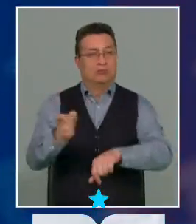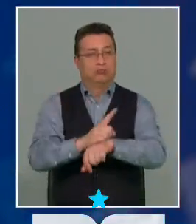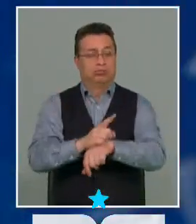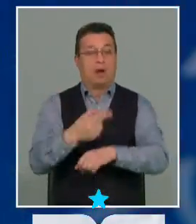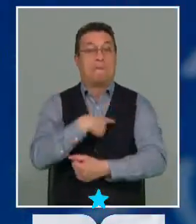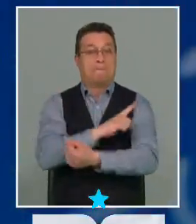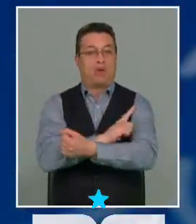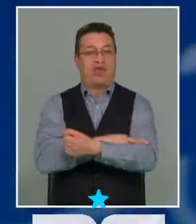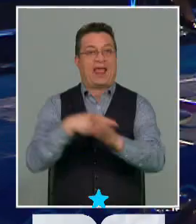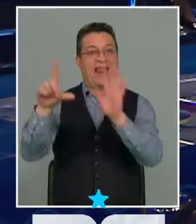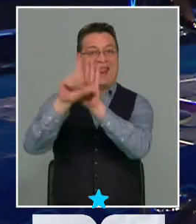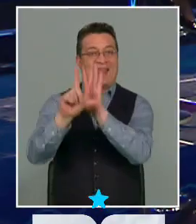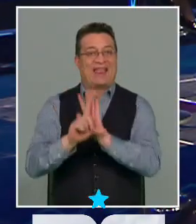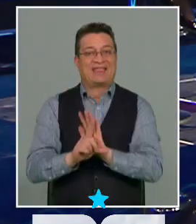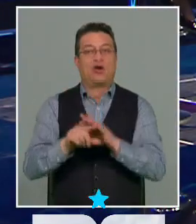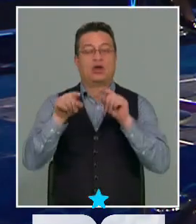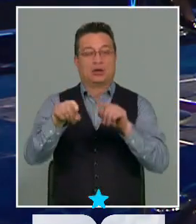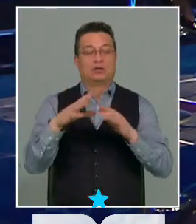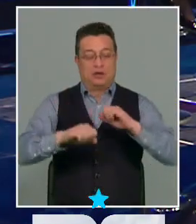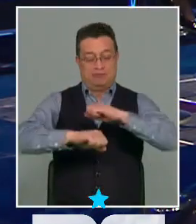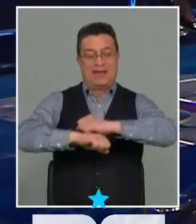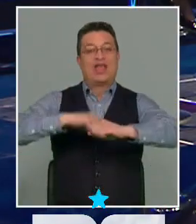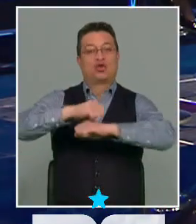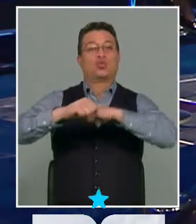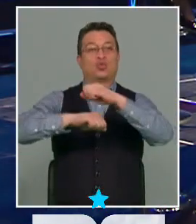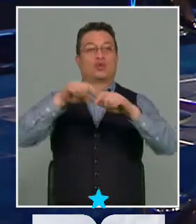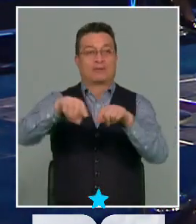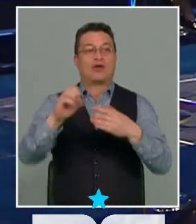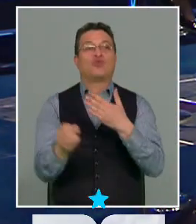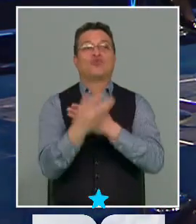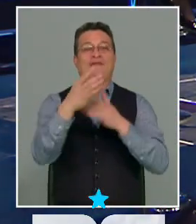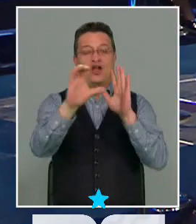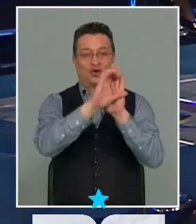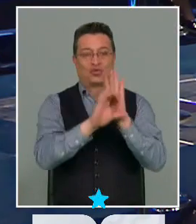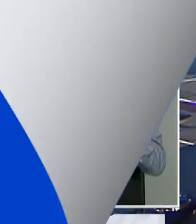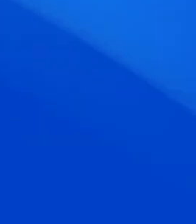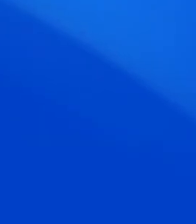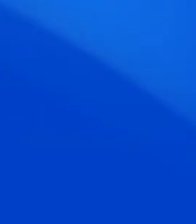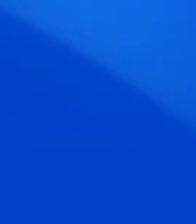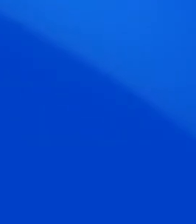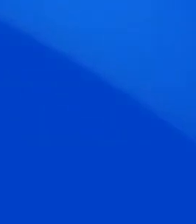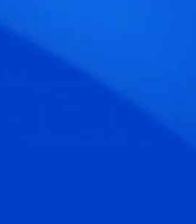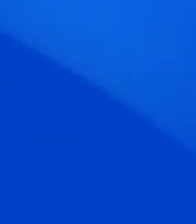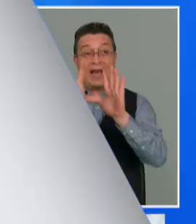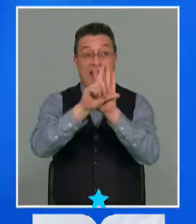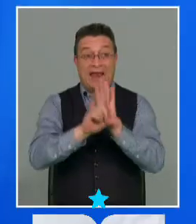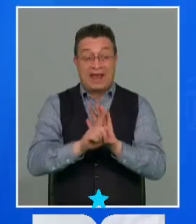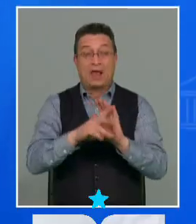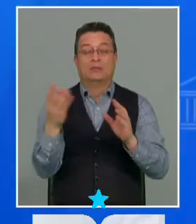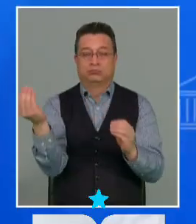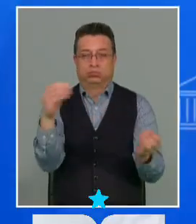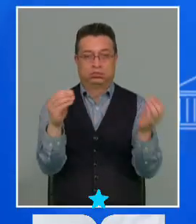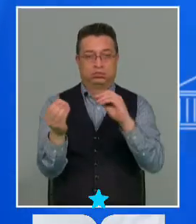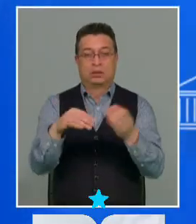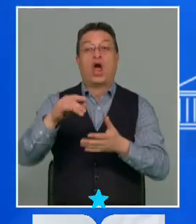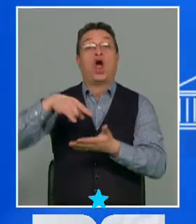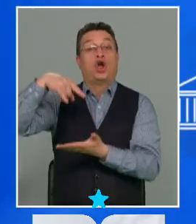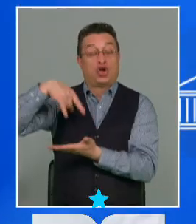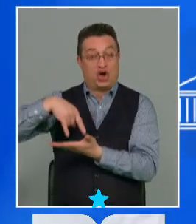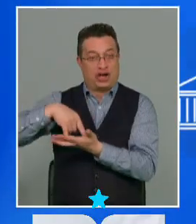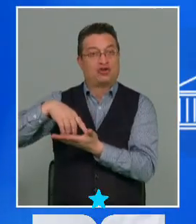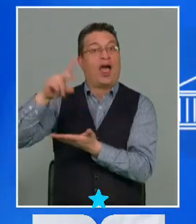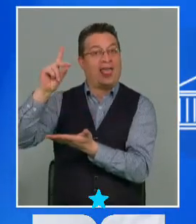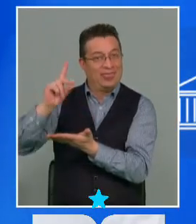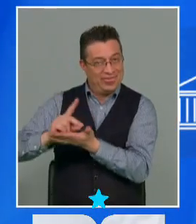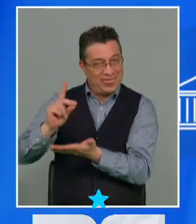legislativo que genera la estructura entonces en esta propuesta de nueva constitución. El poder legislativo se compone del Congreso de Diputadas